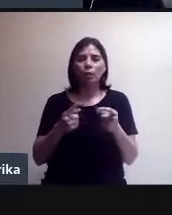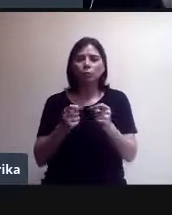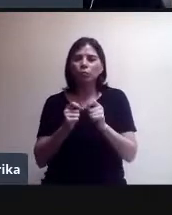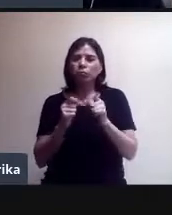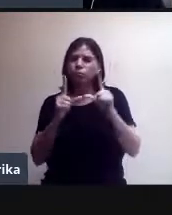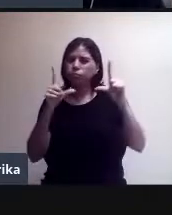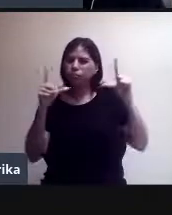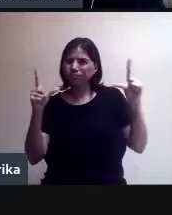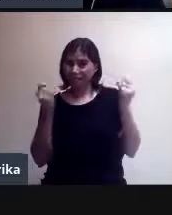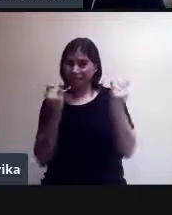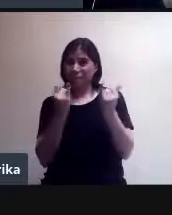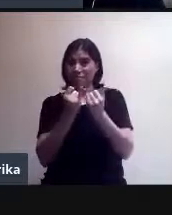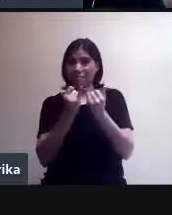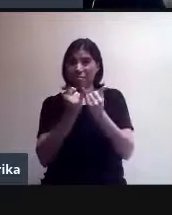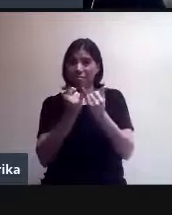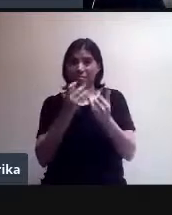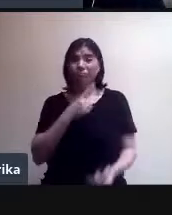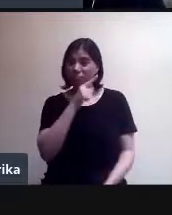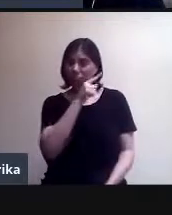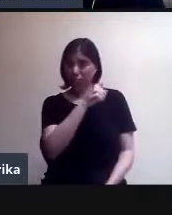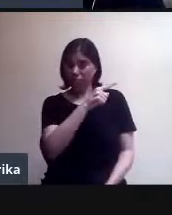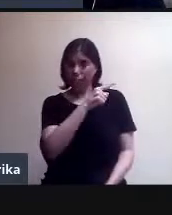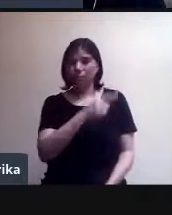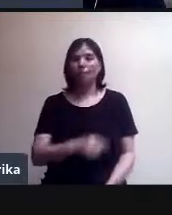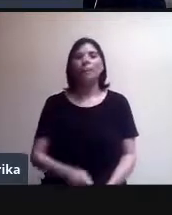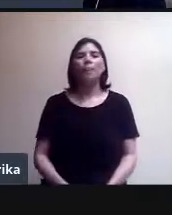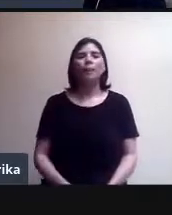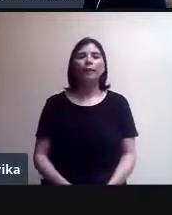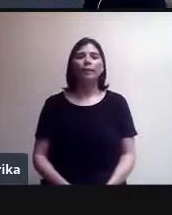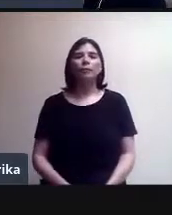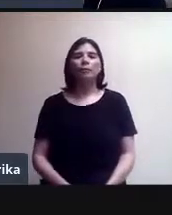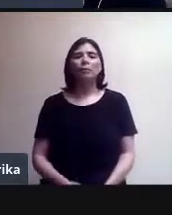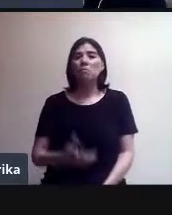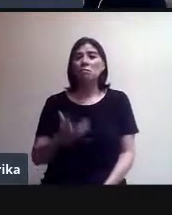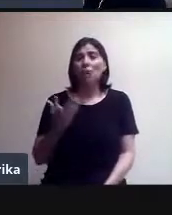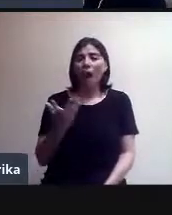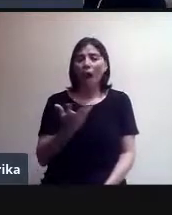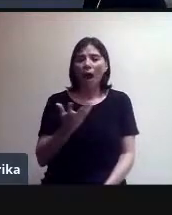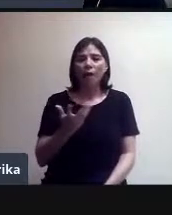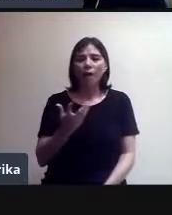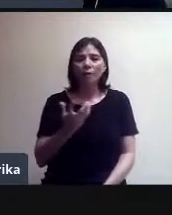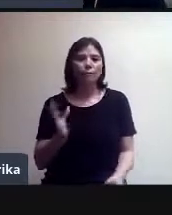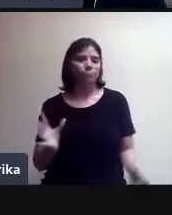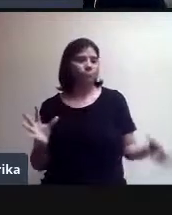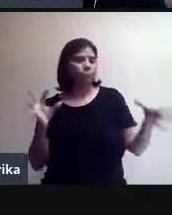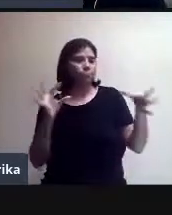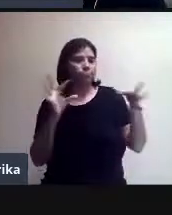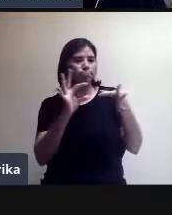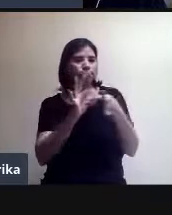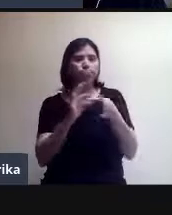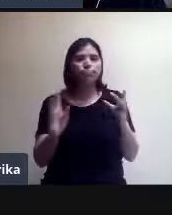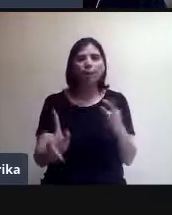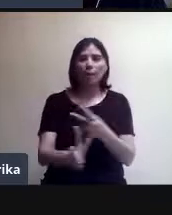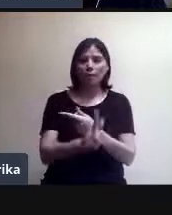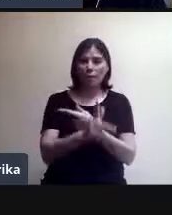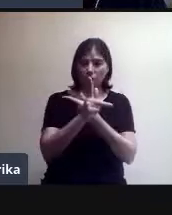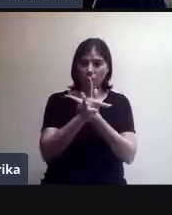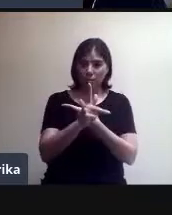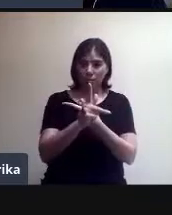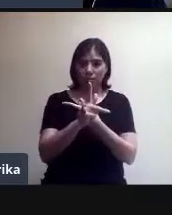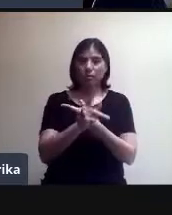programemos o que nos unamos a la videollamada de alguien. Entonces, del lado inferior